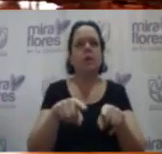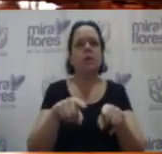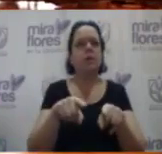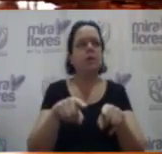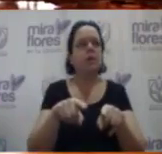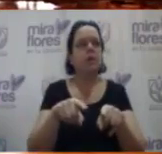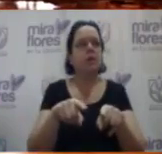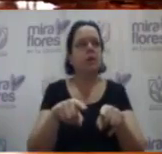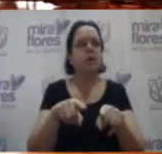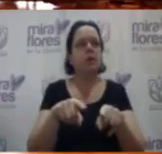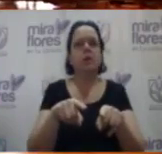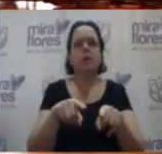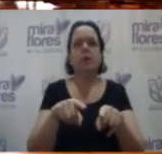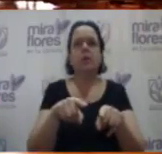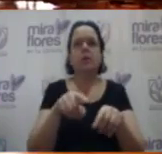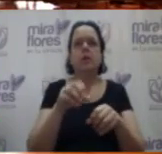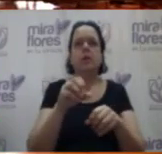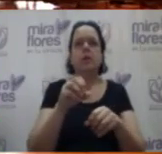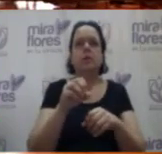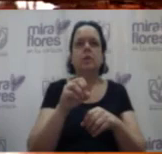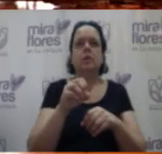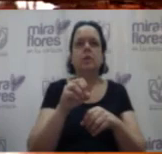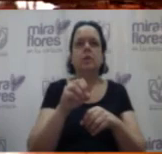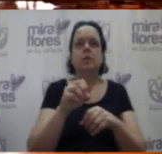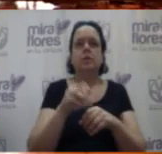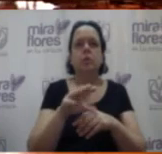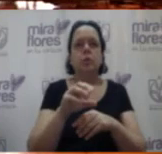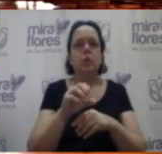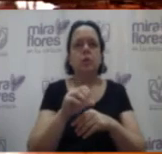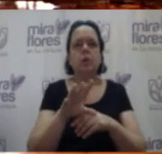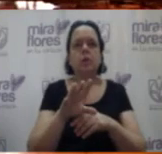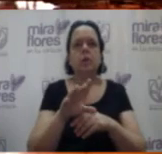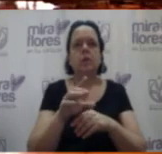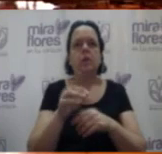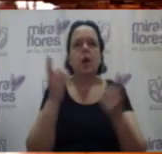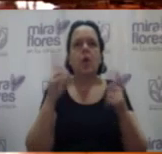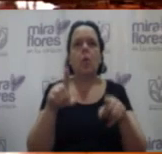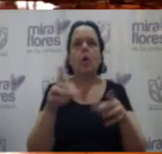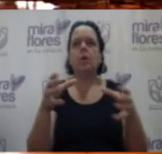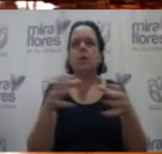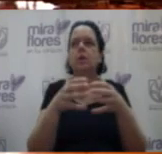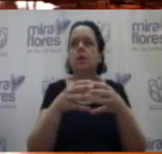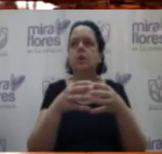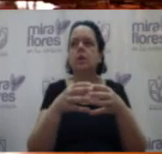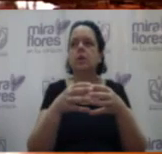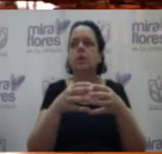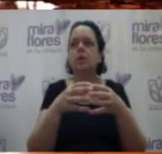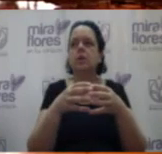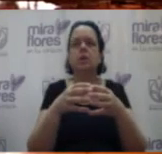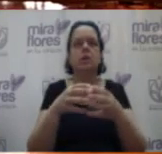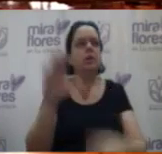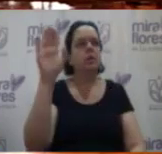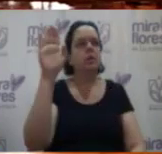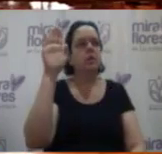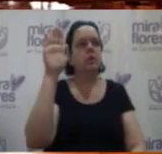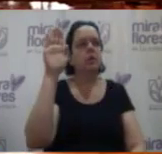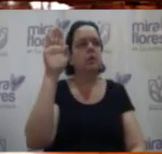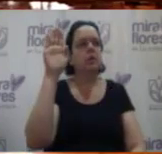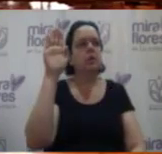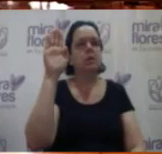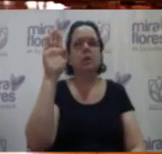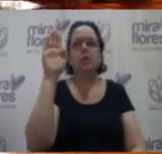sugerencia o este acuerdo de consejo, les pido por favor que levanten la mano.